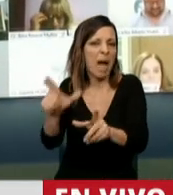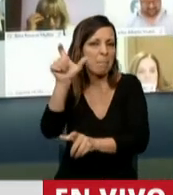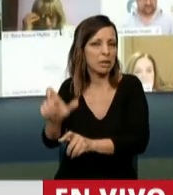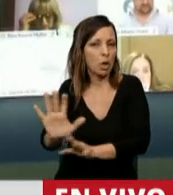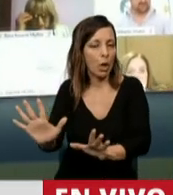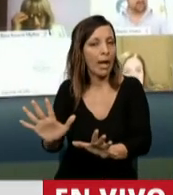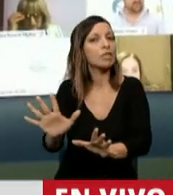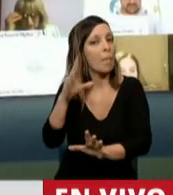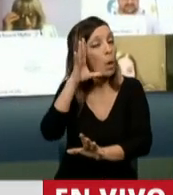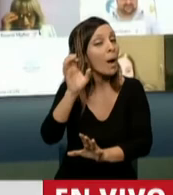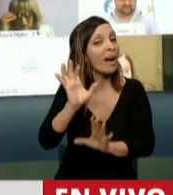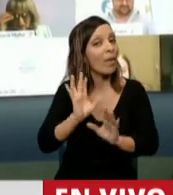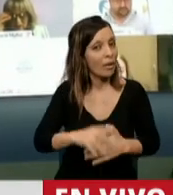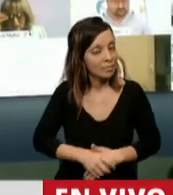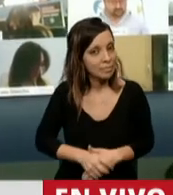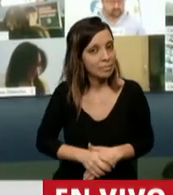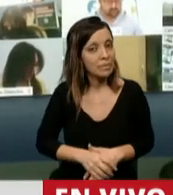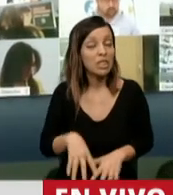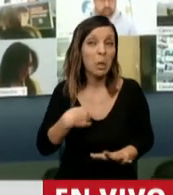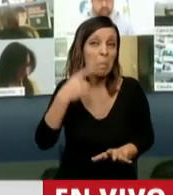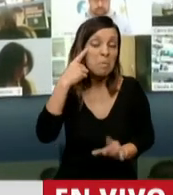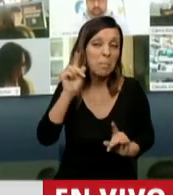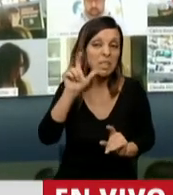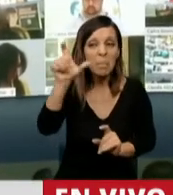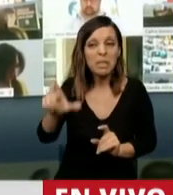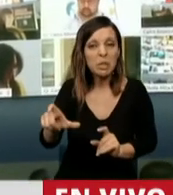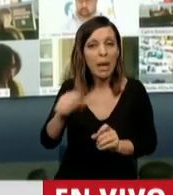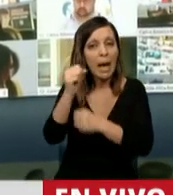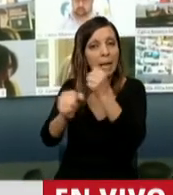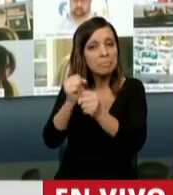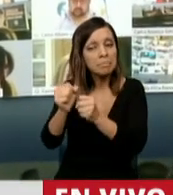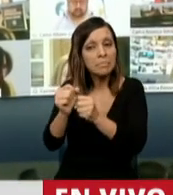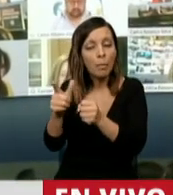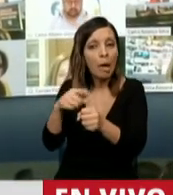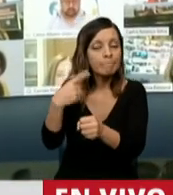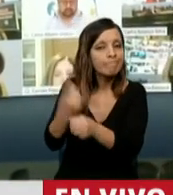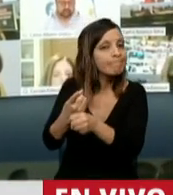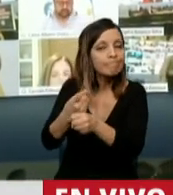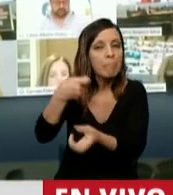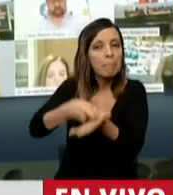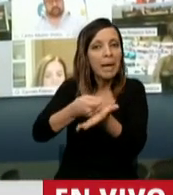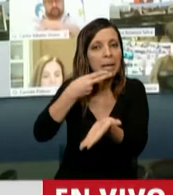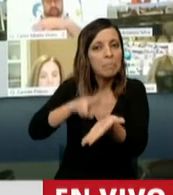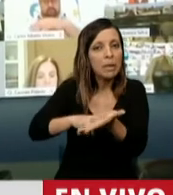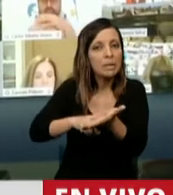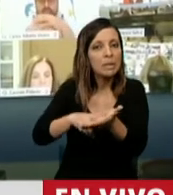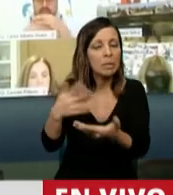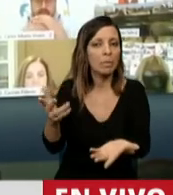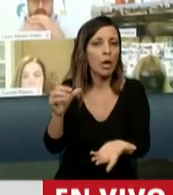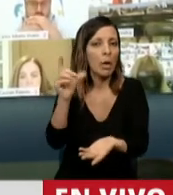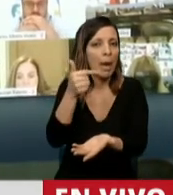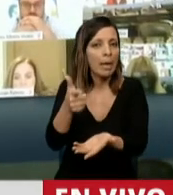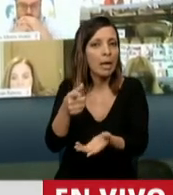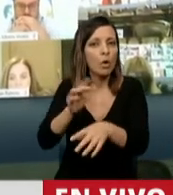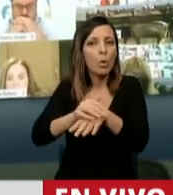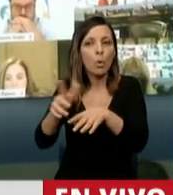la convicción, de que no es miserable un empresario que no puede pagar los impuestos porque su rentabilidad no